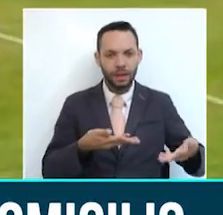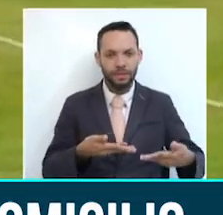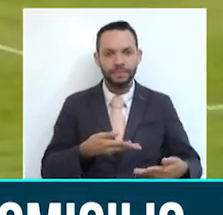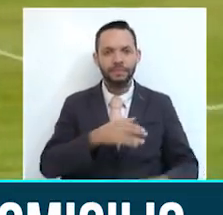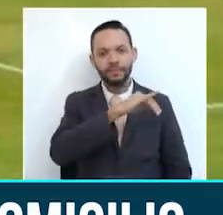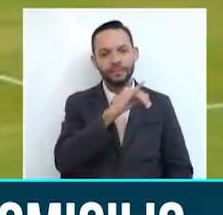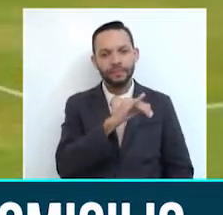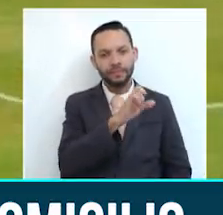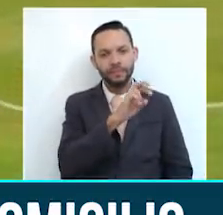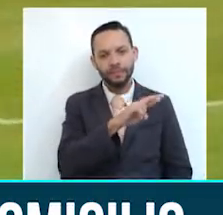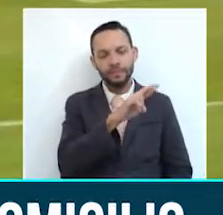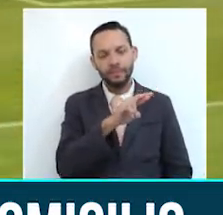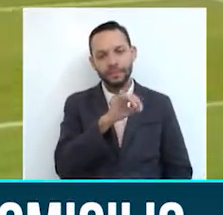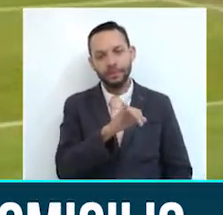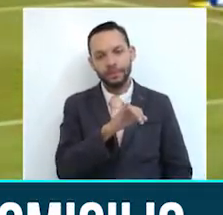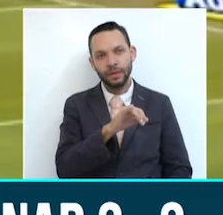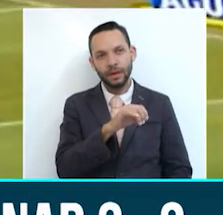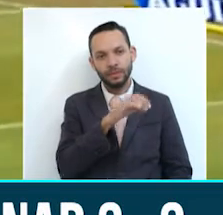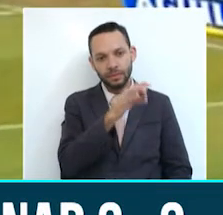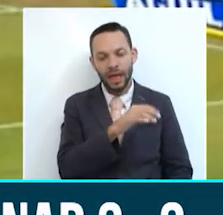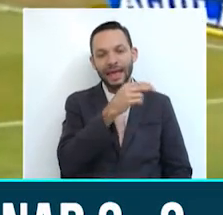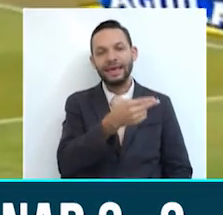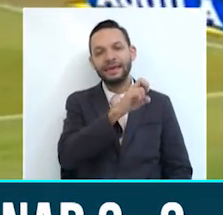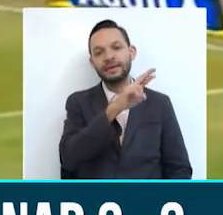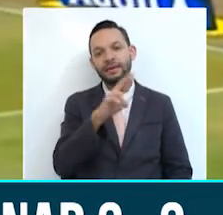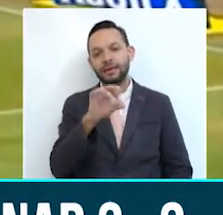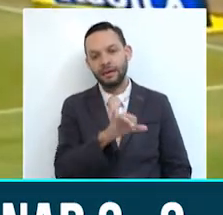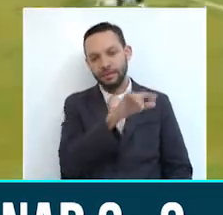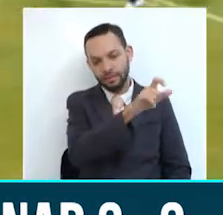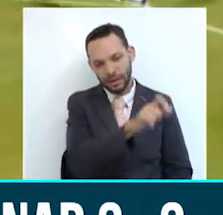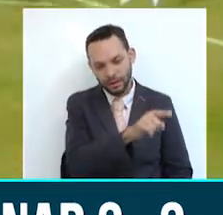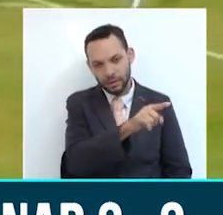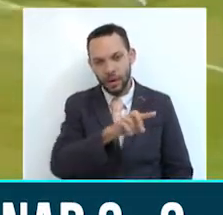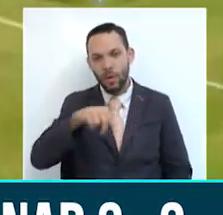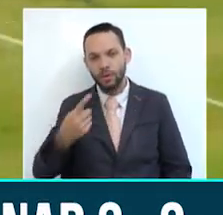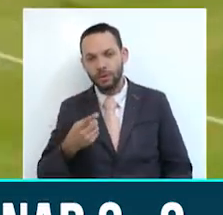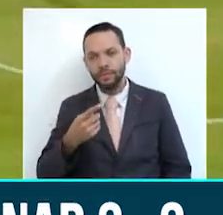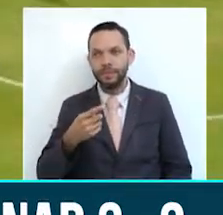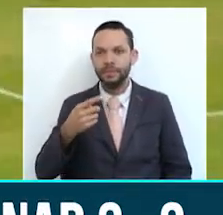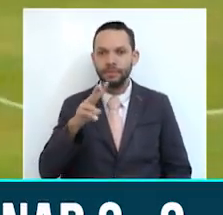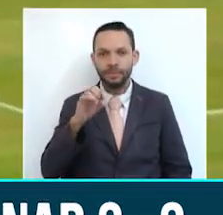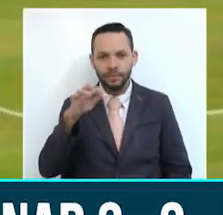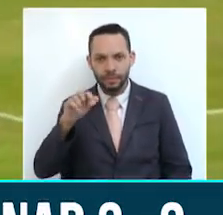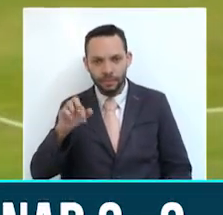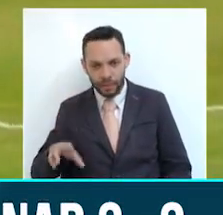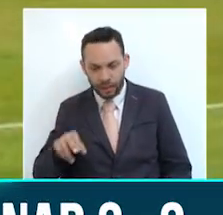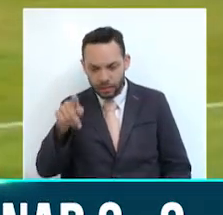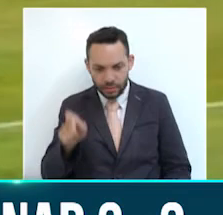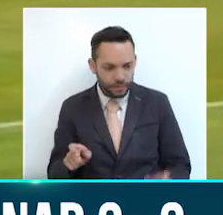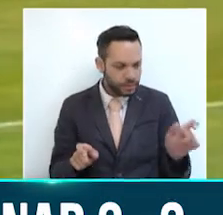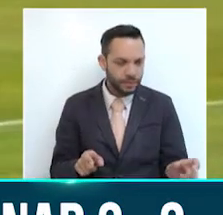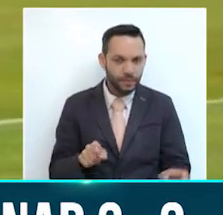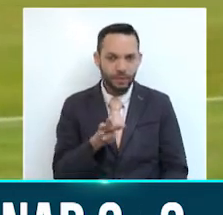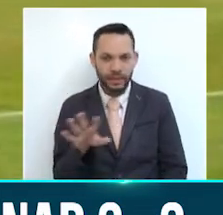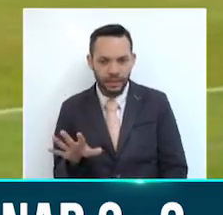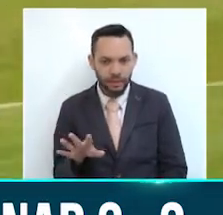Cullabros a los 16 minutos. Luego ingresó Diver Cambindo, que anotó en dos oportunidades a los 35 y a los 44